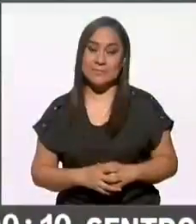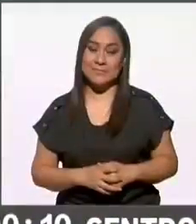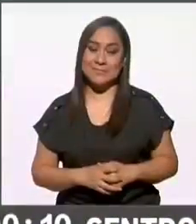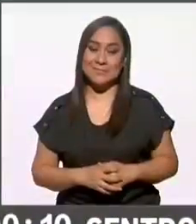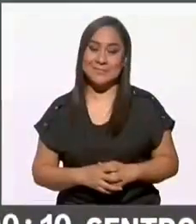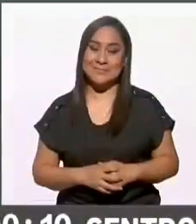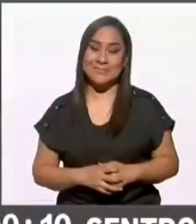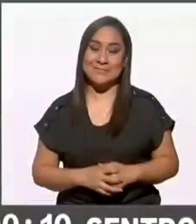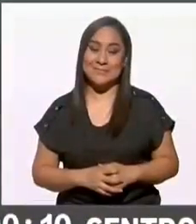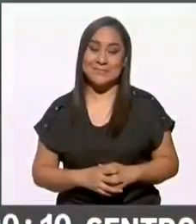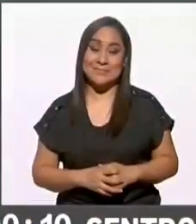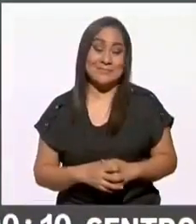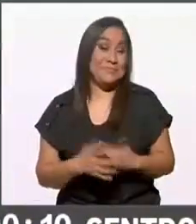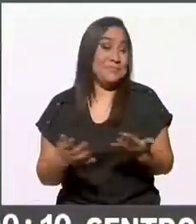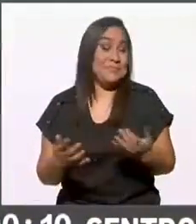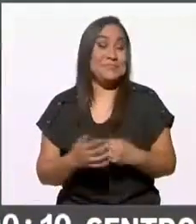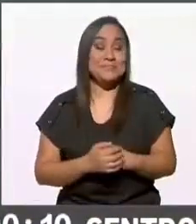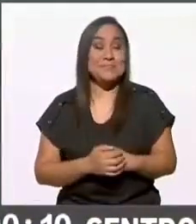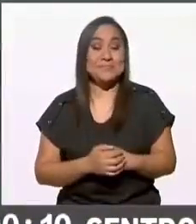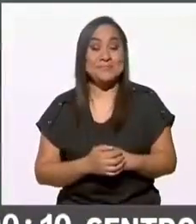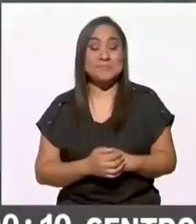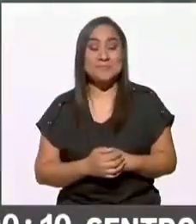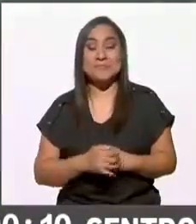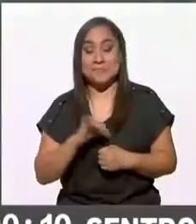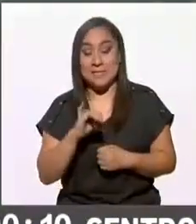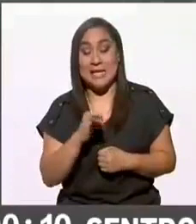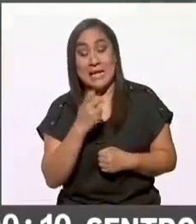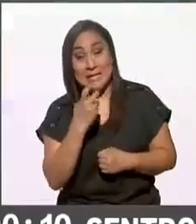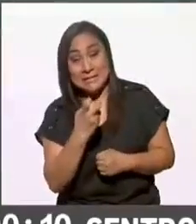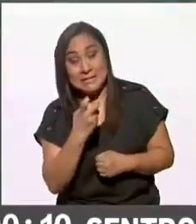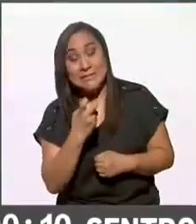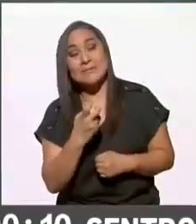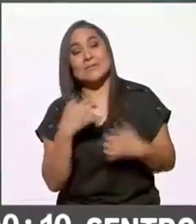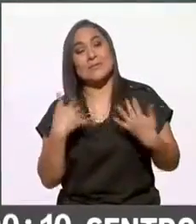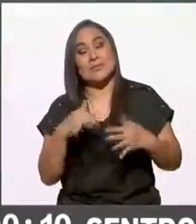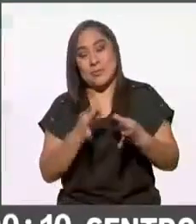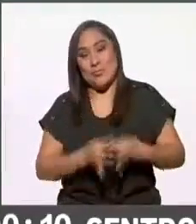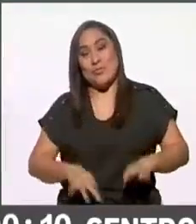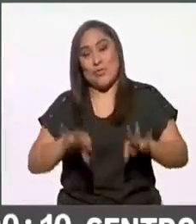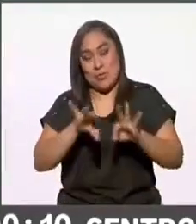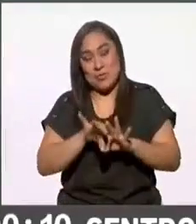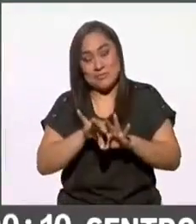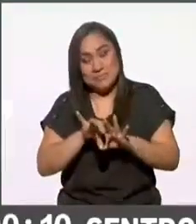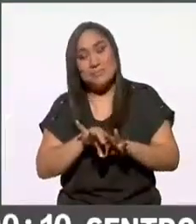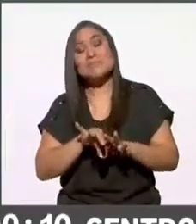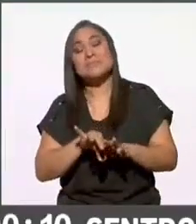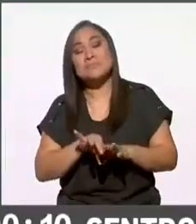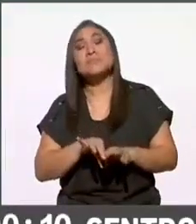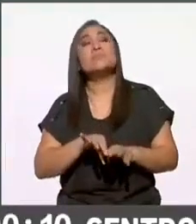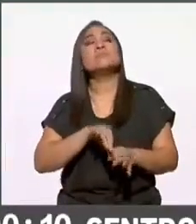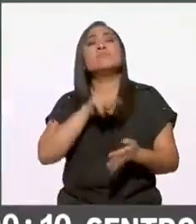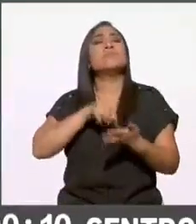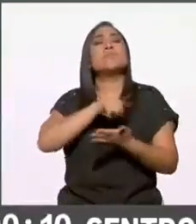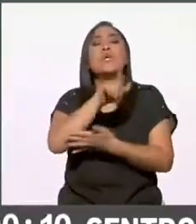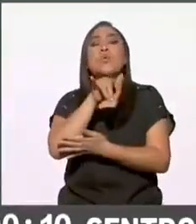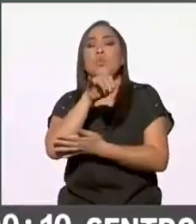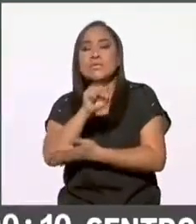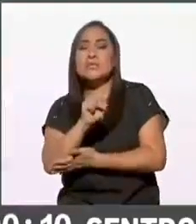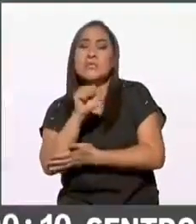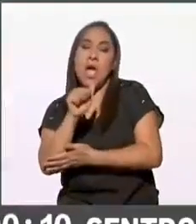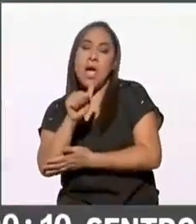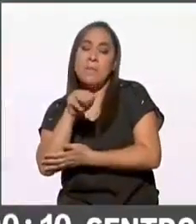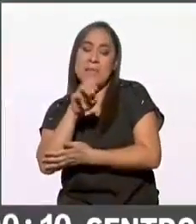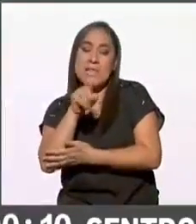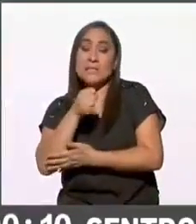así es que bueno pues son son estas tendencias muy importantes Luisa Mentes también está por allá comentándonos cosas